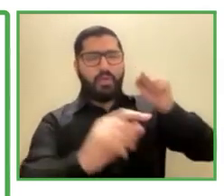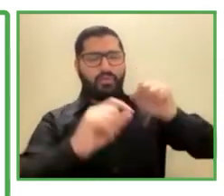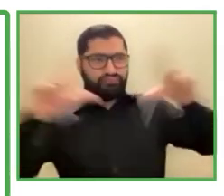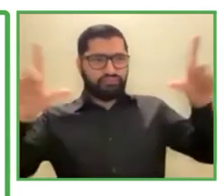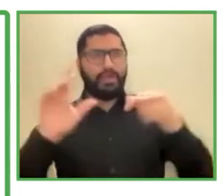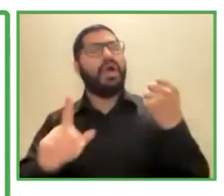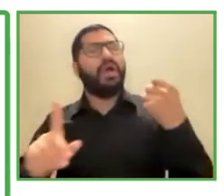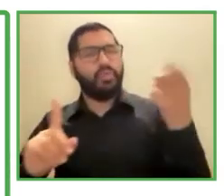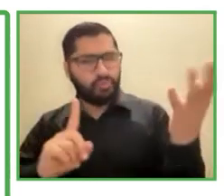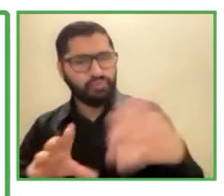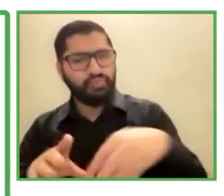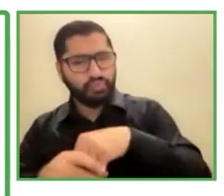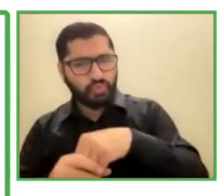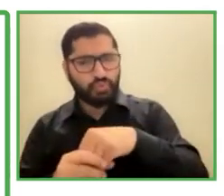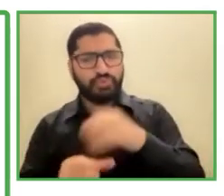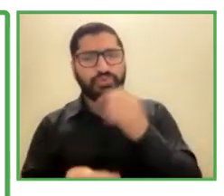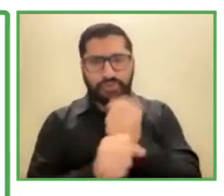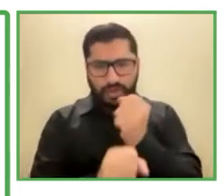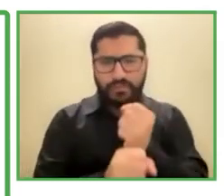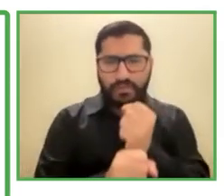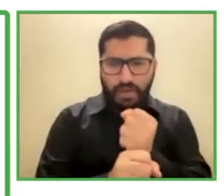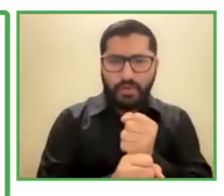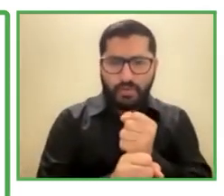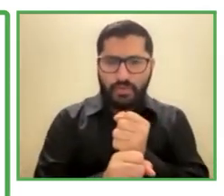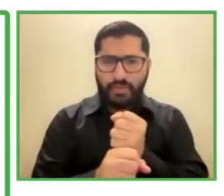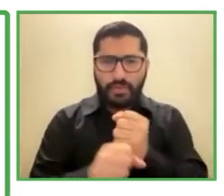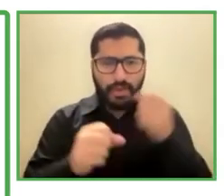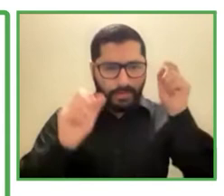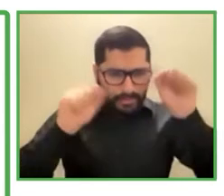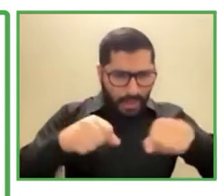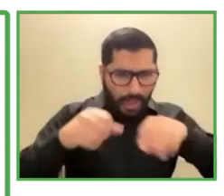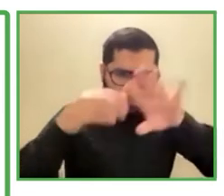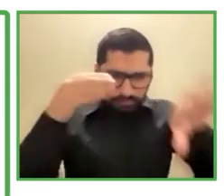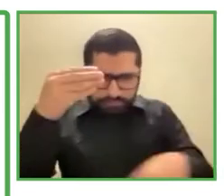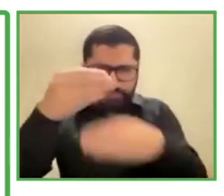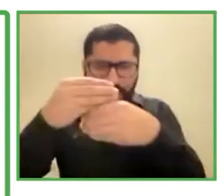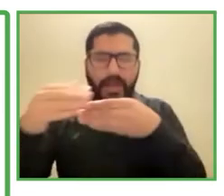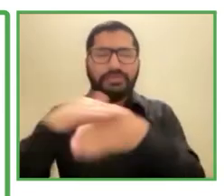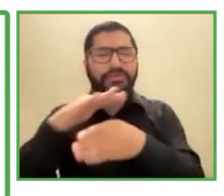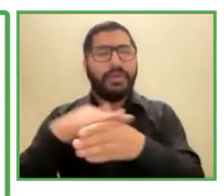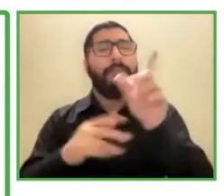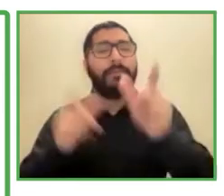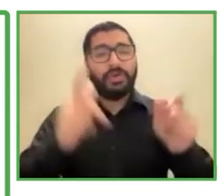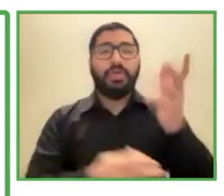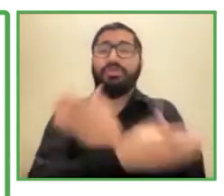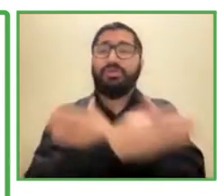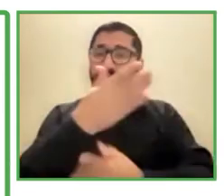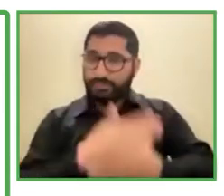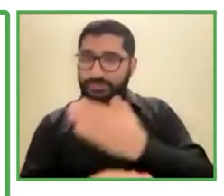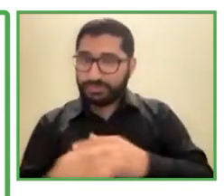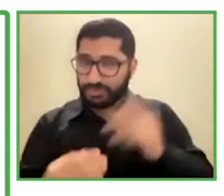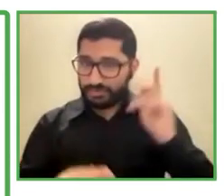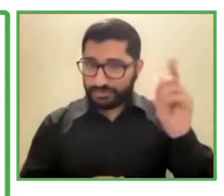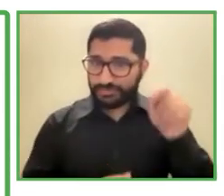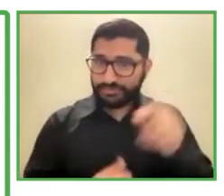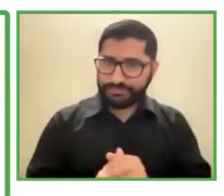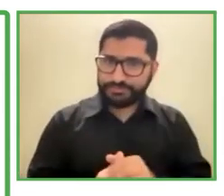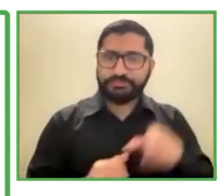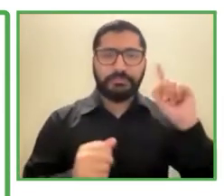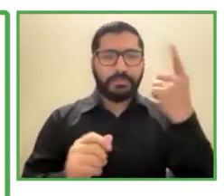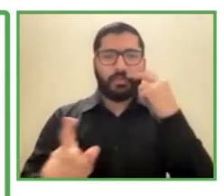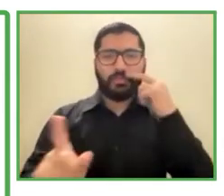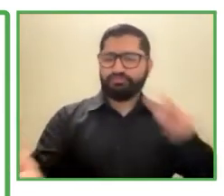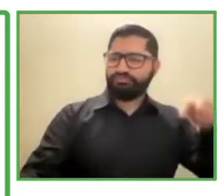discapacidad a nuestra empresa, primero fue la mirada hacia adentro, esa mirada hacia adentro fue a tratar de